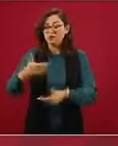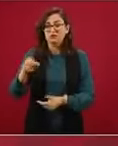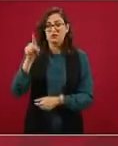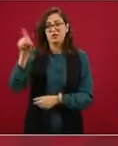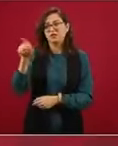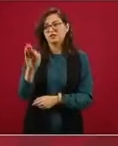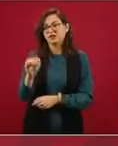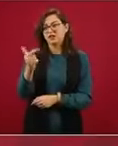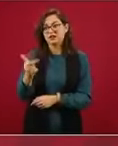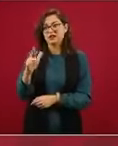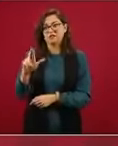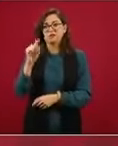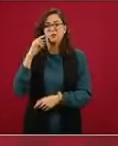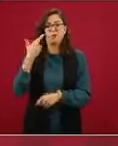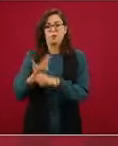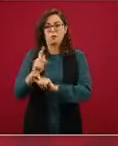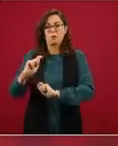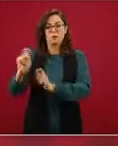fiscalía.